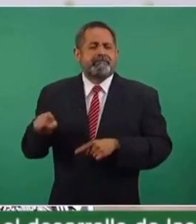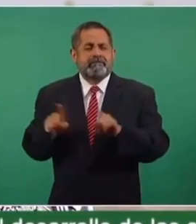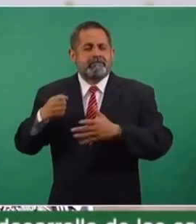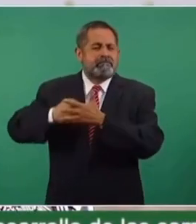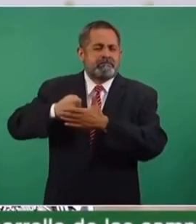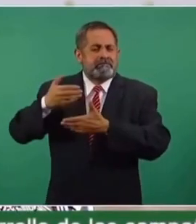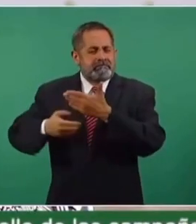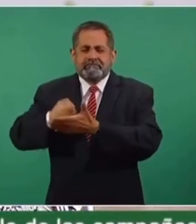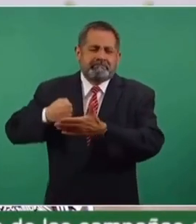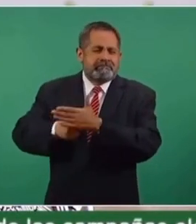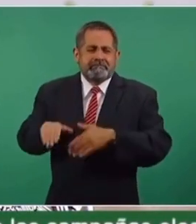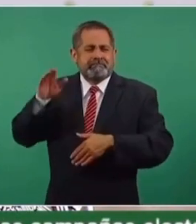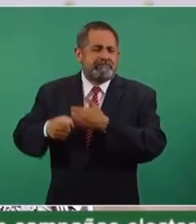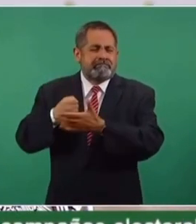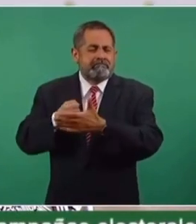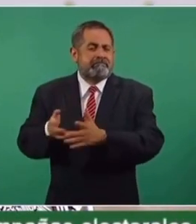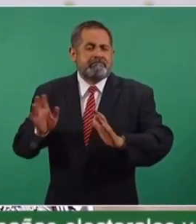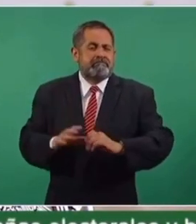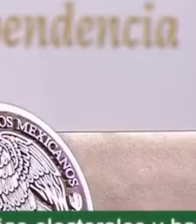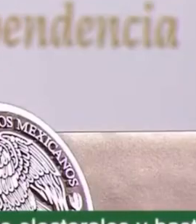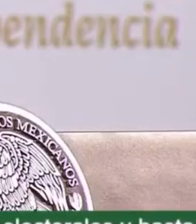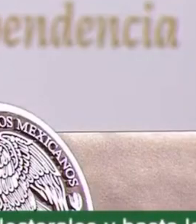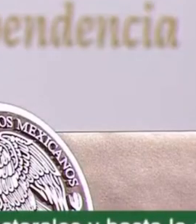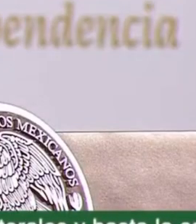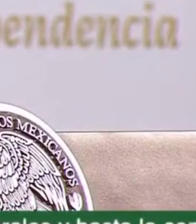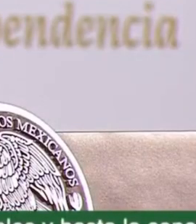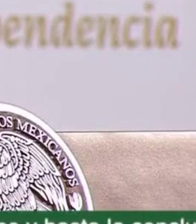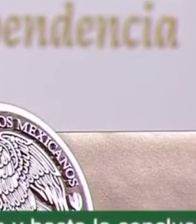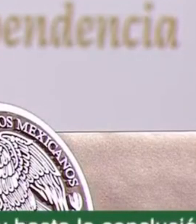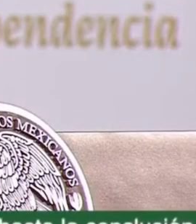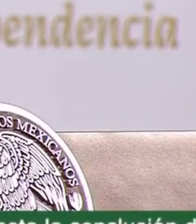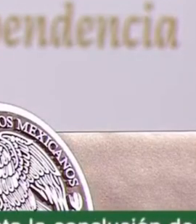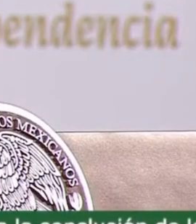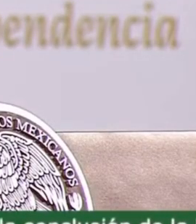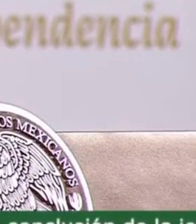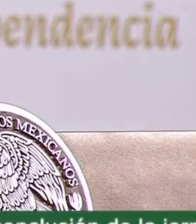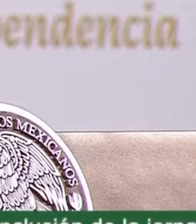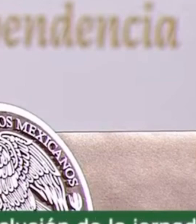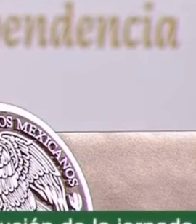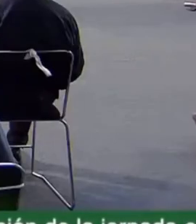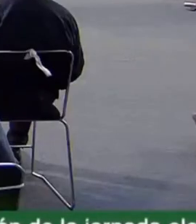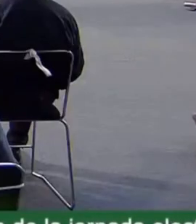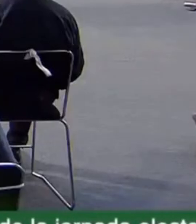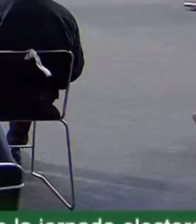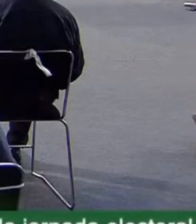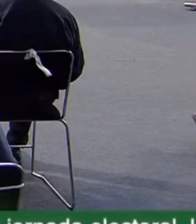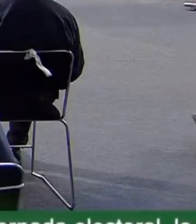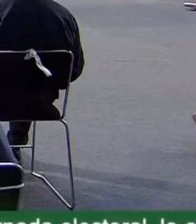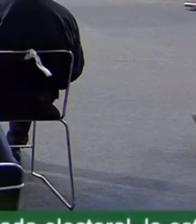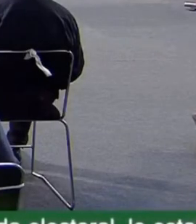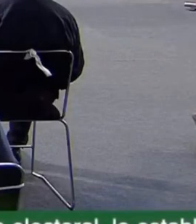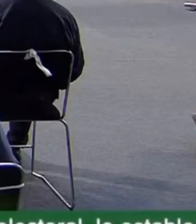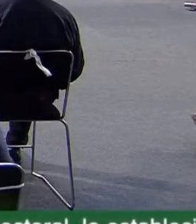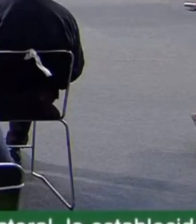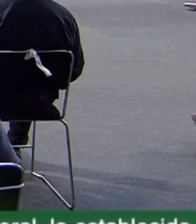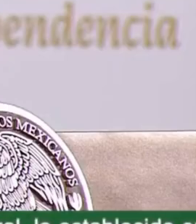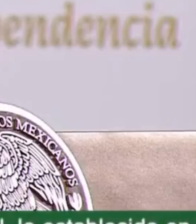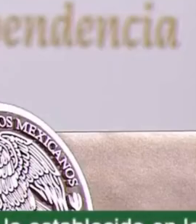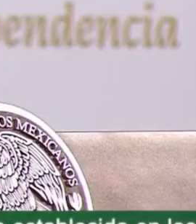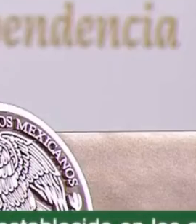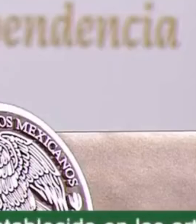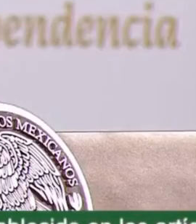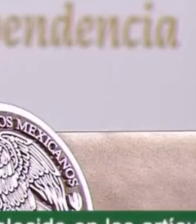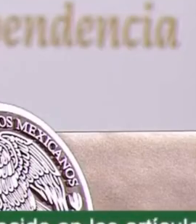viene de la lucha social, de la izquierda, del periodismo independiente, del periodismo cercano al pueblo,